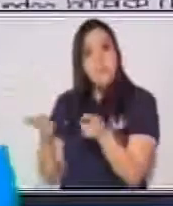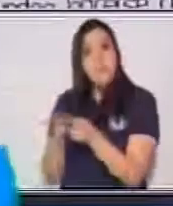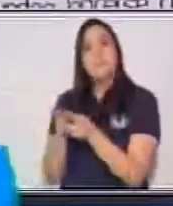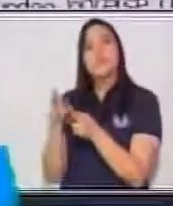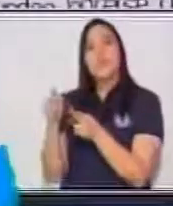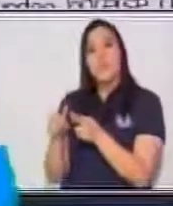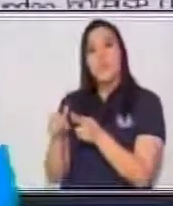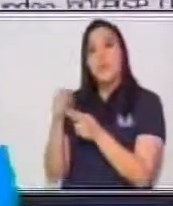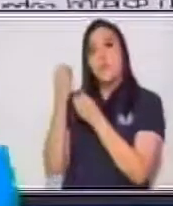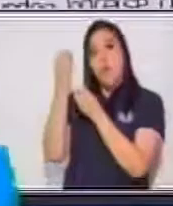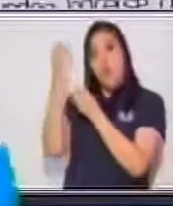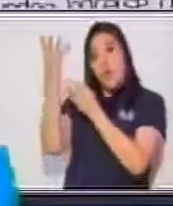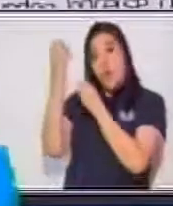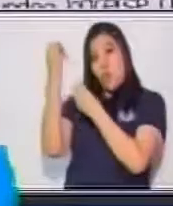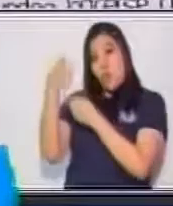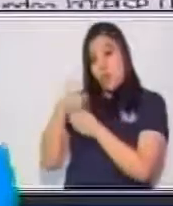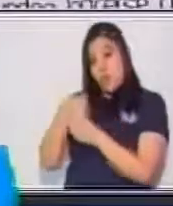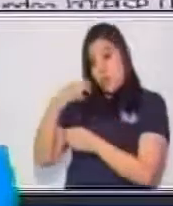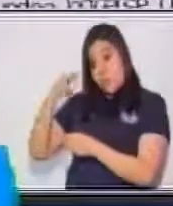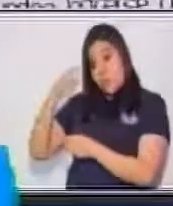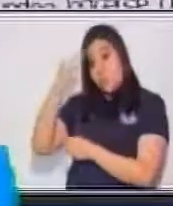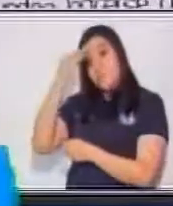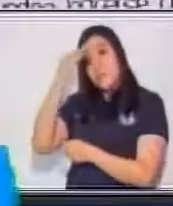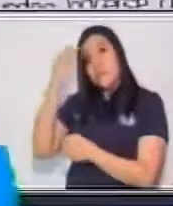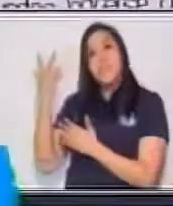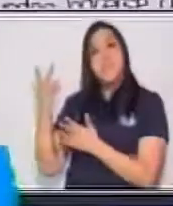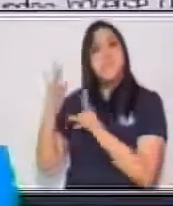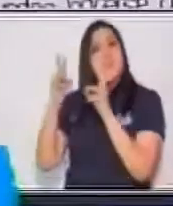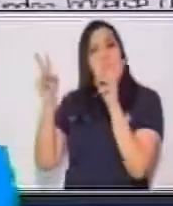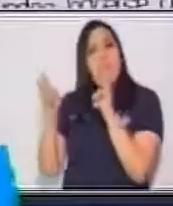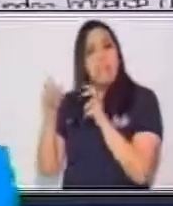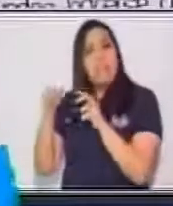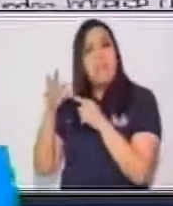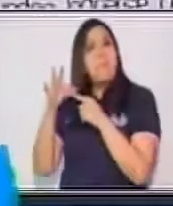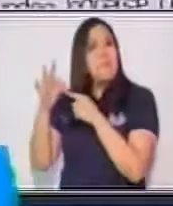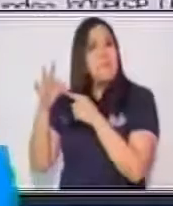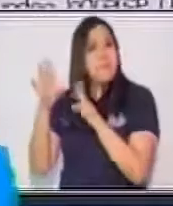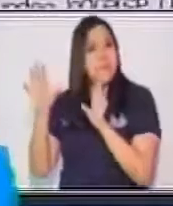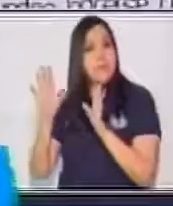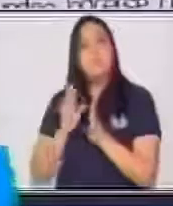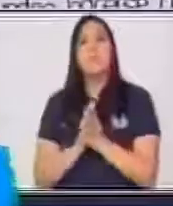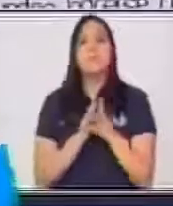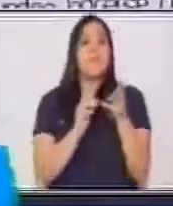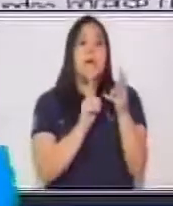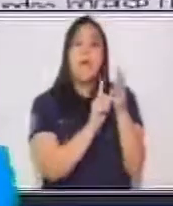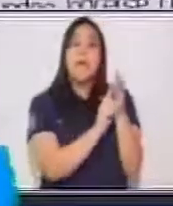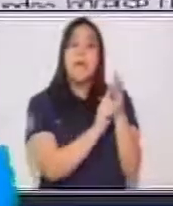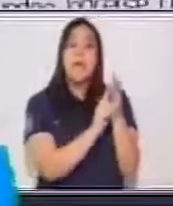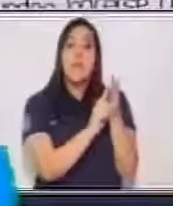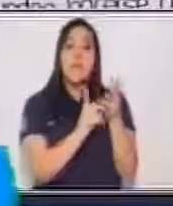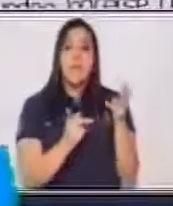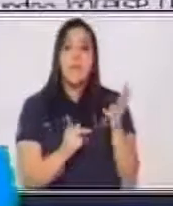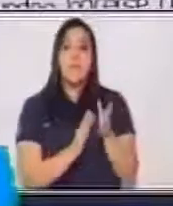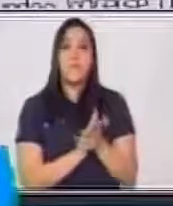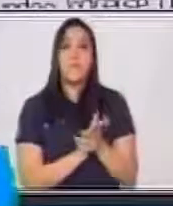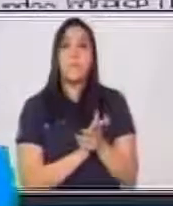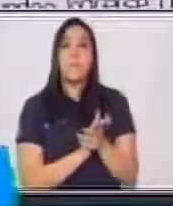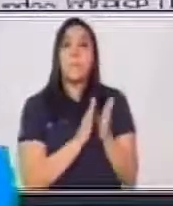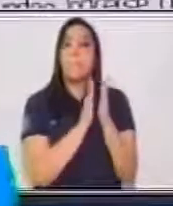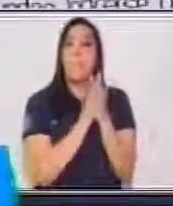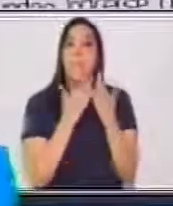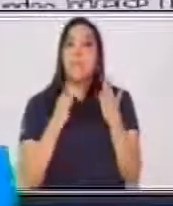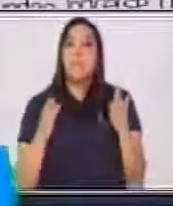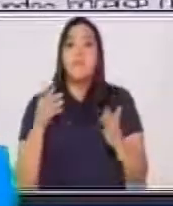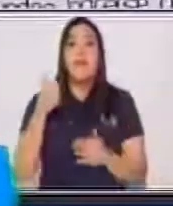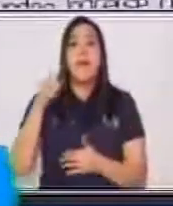toda esa información que necesitamos sobre estos temas. Y el último es el trifoliar